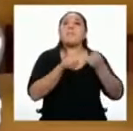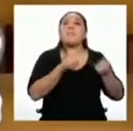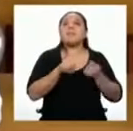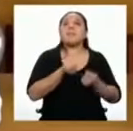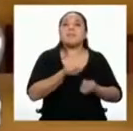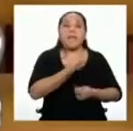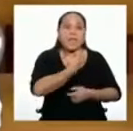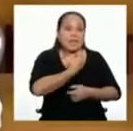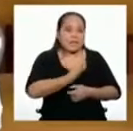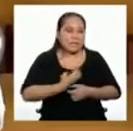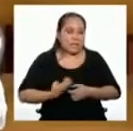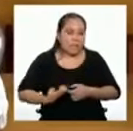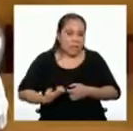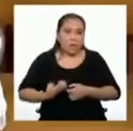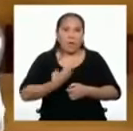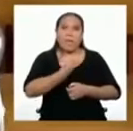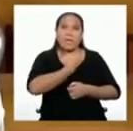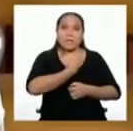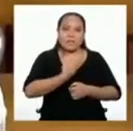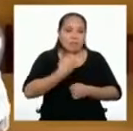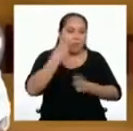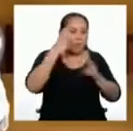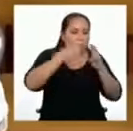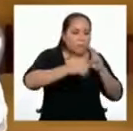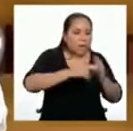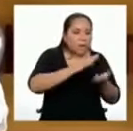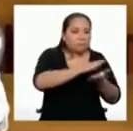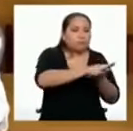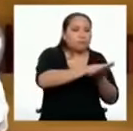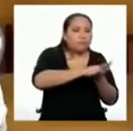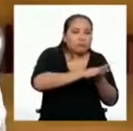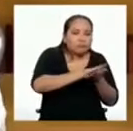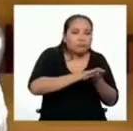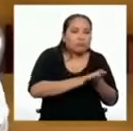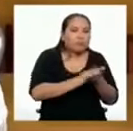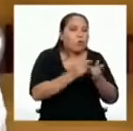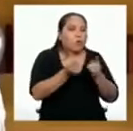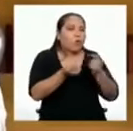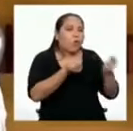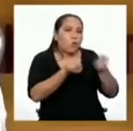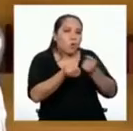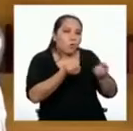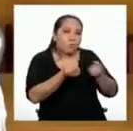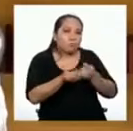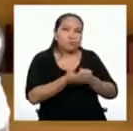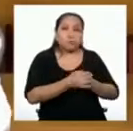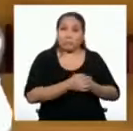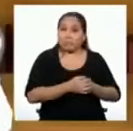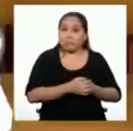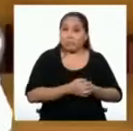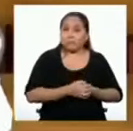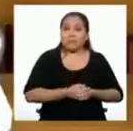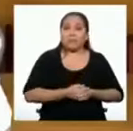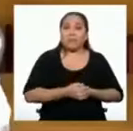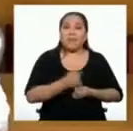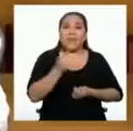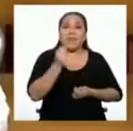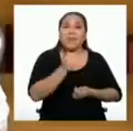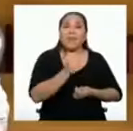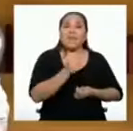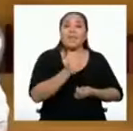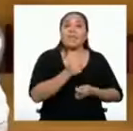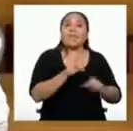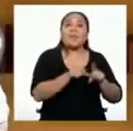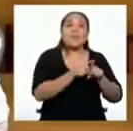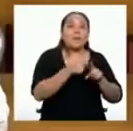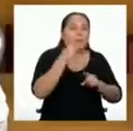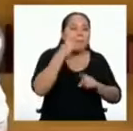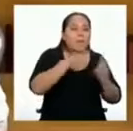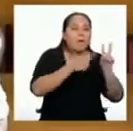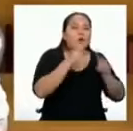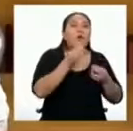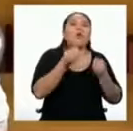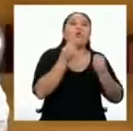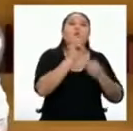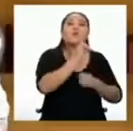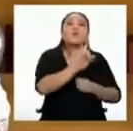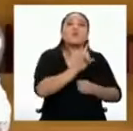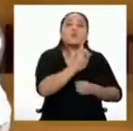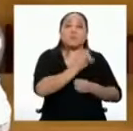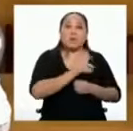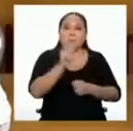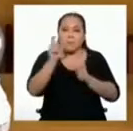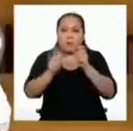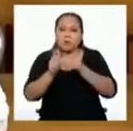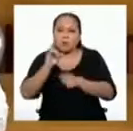que es quien vela por el mantenimiento y regula sus distintos usos. Esto quiere decir que, como ciudadanos, podemos